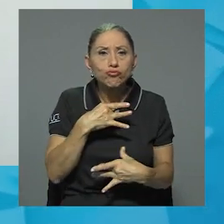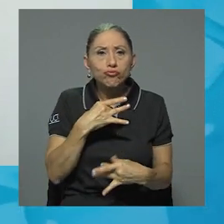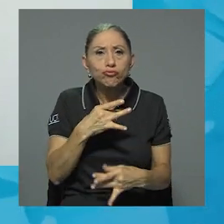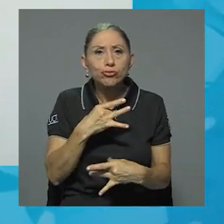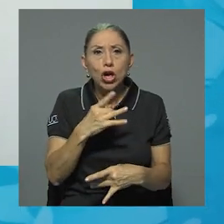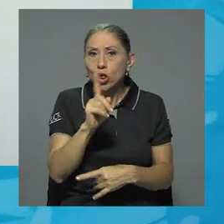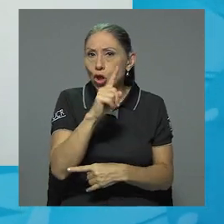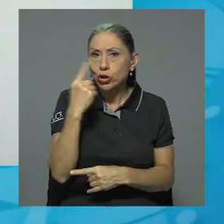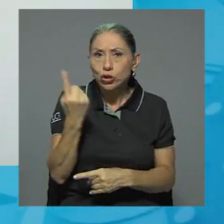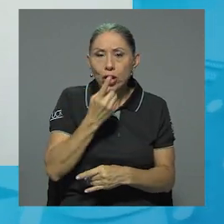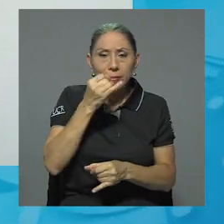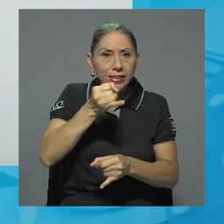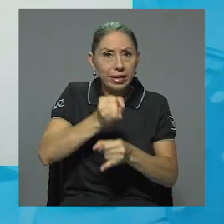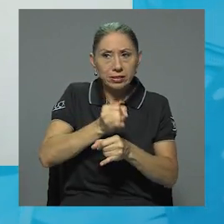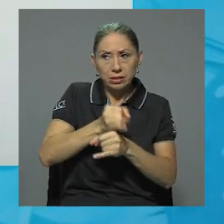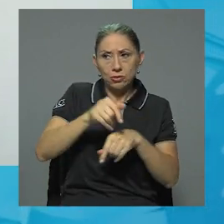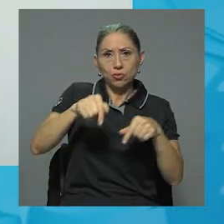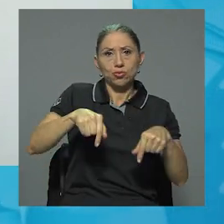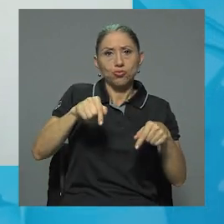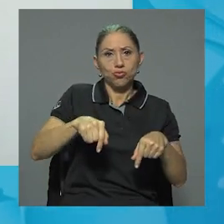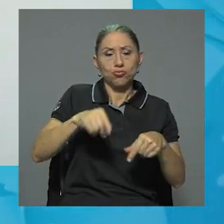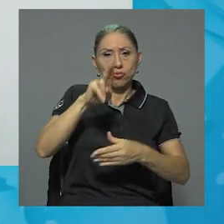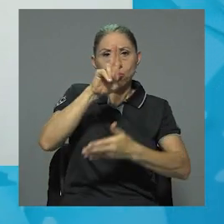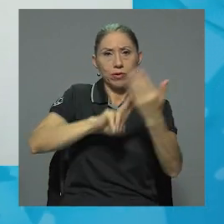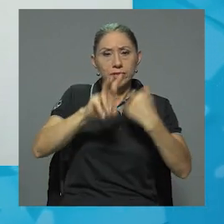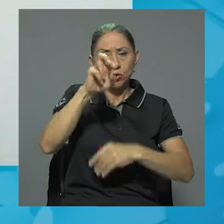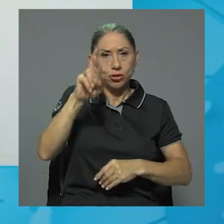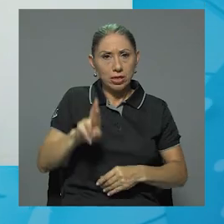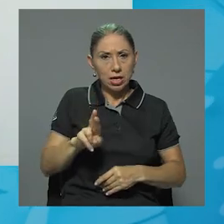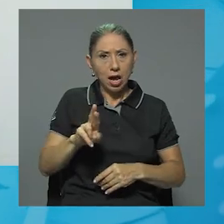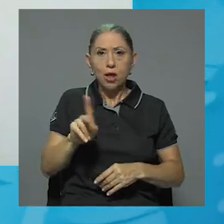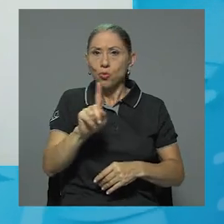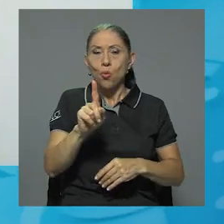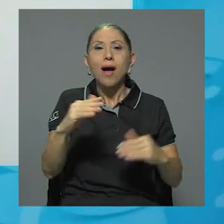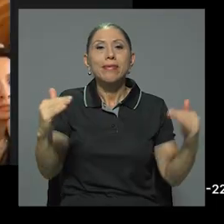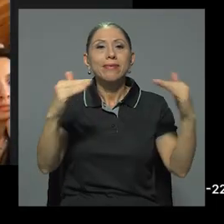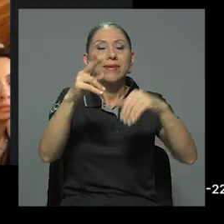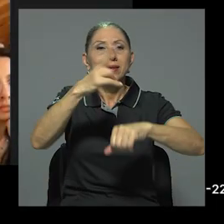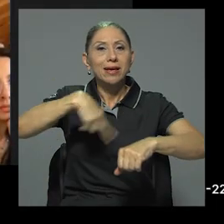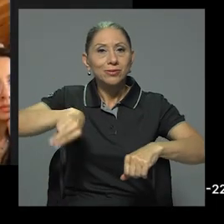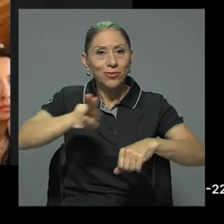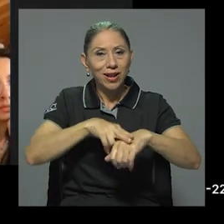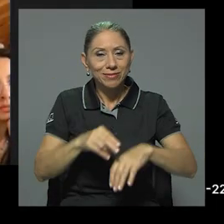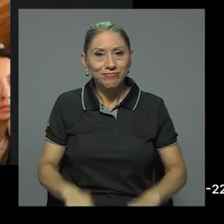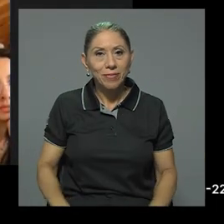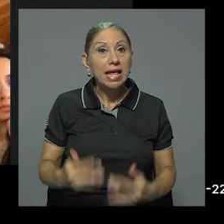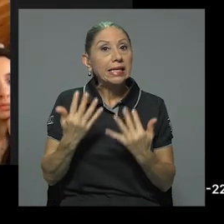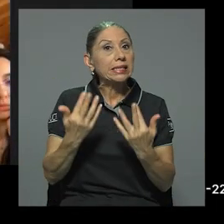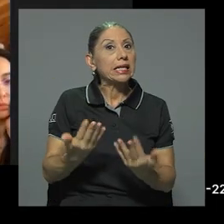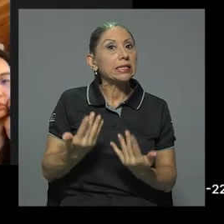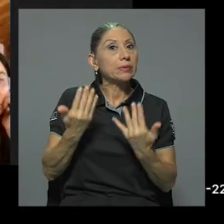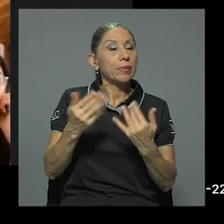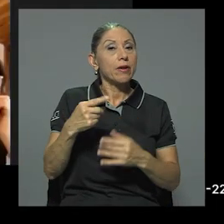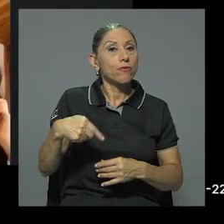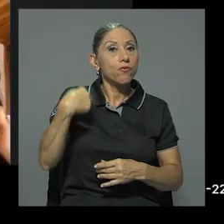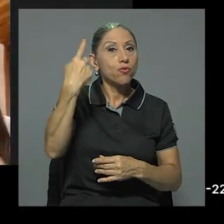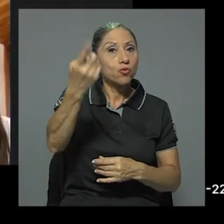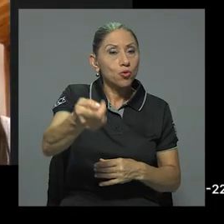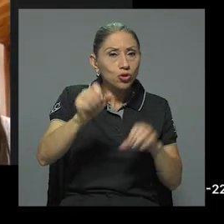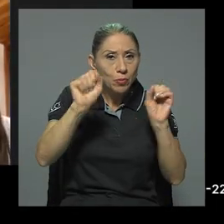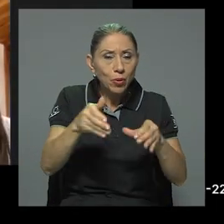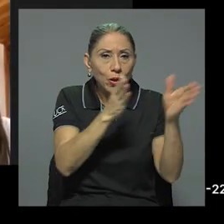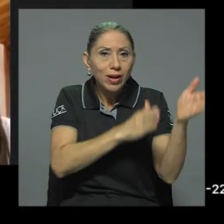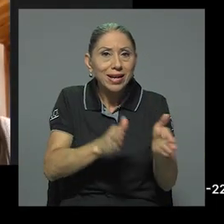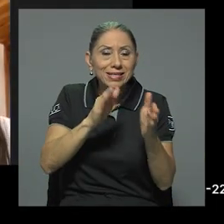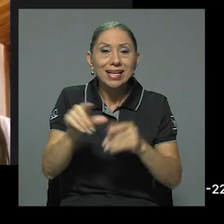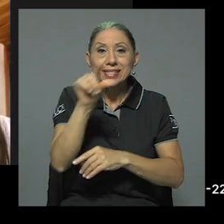institucional por la Universidad de Costa Rica, sino nacional. Se espera que en el futuro se pueda organizar la